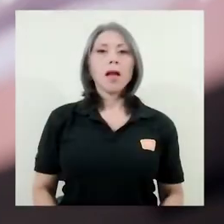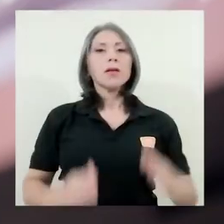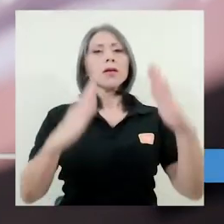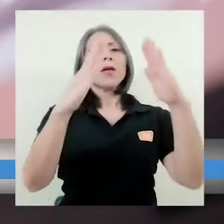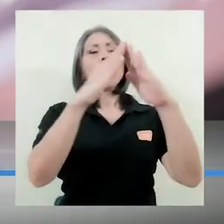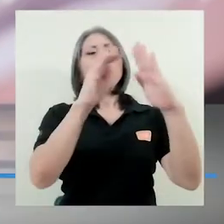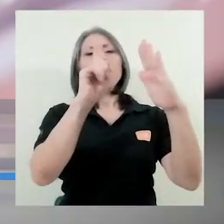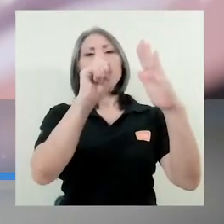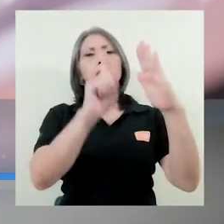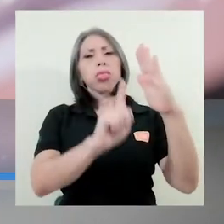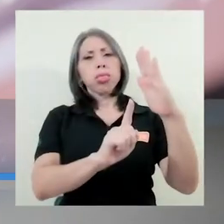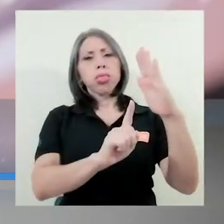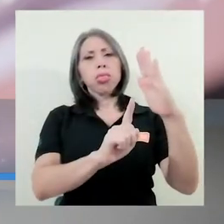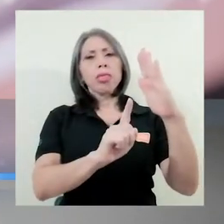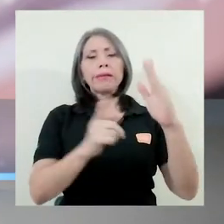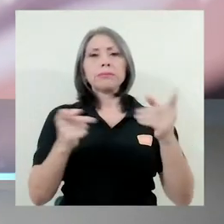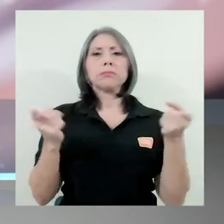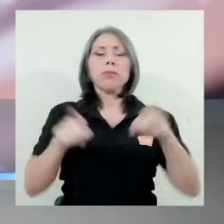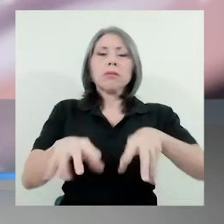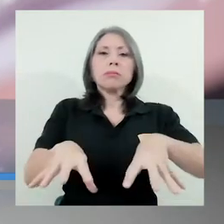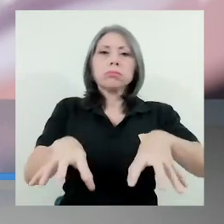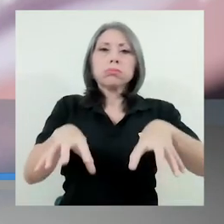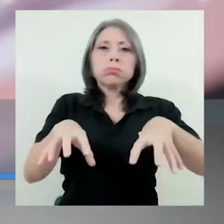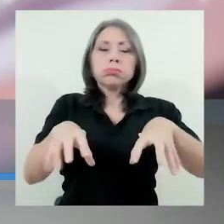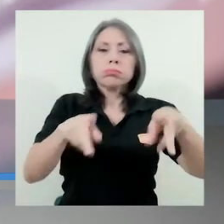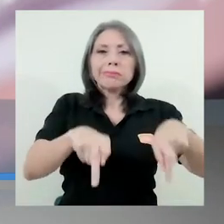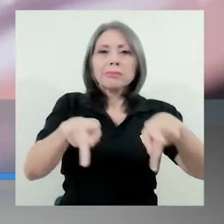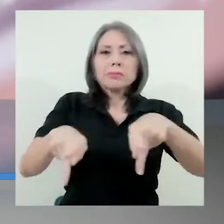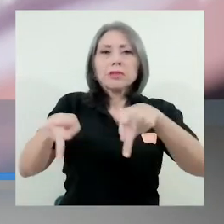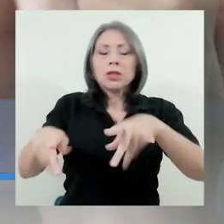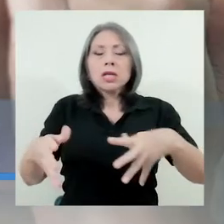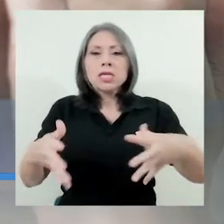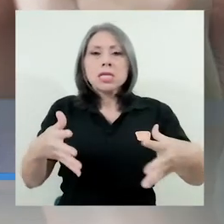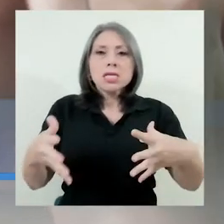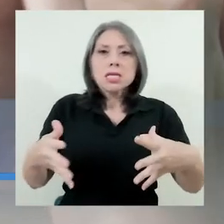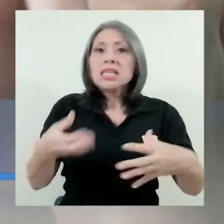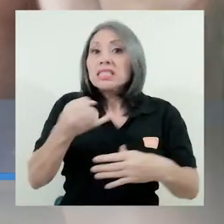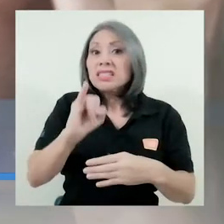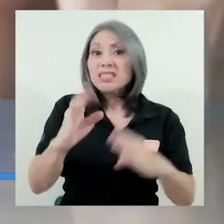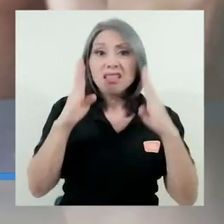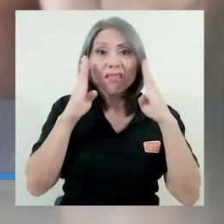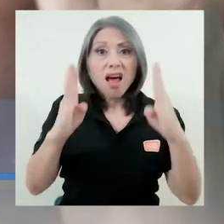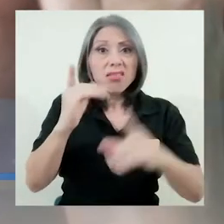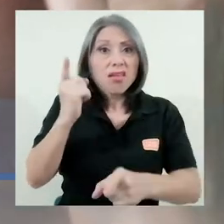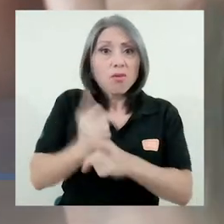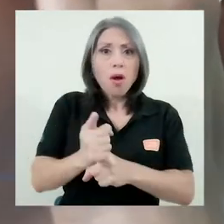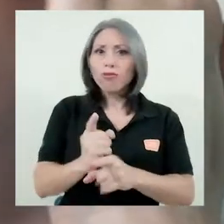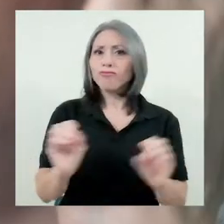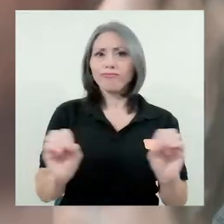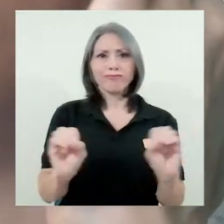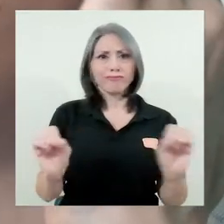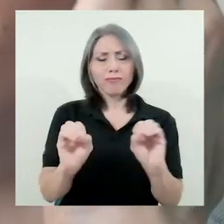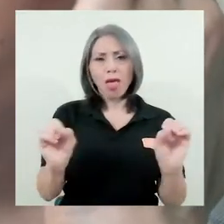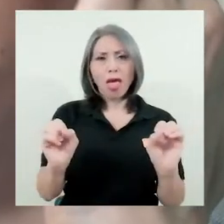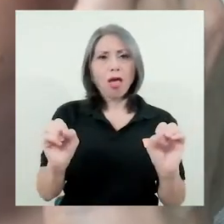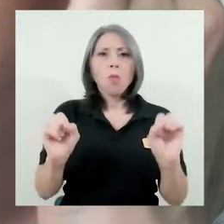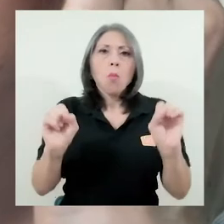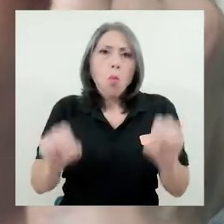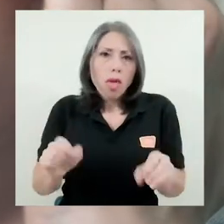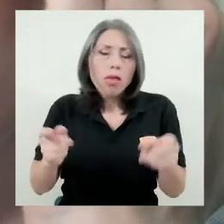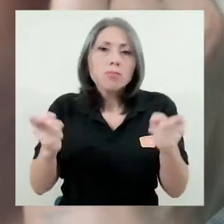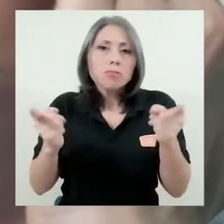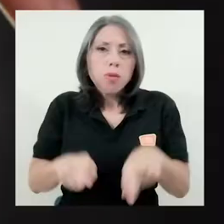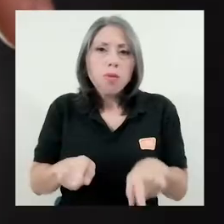El confinamiento ha generado estrés en las personas. El no tratarlo adecuadamente podría generarle